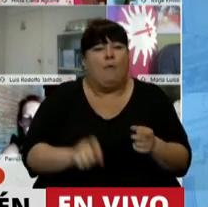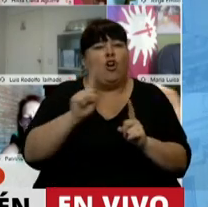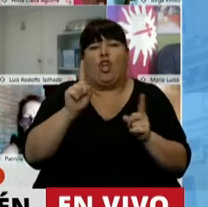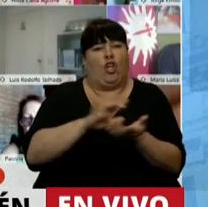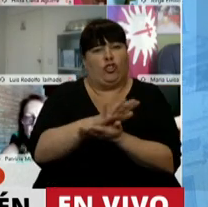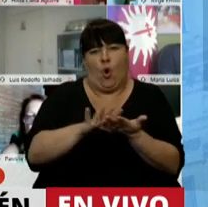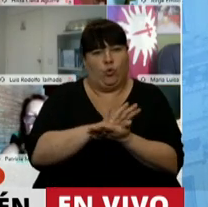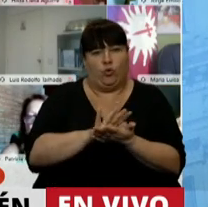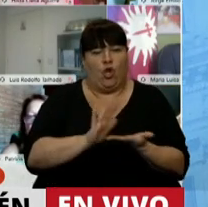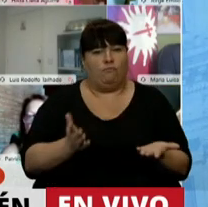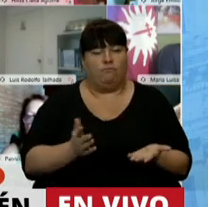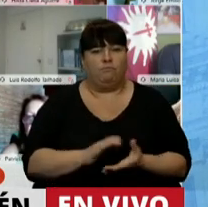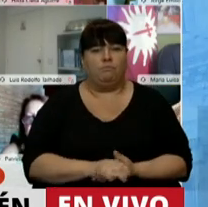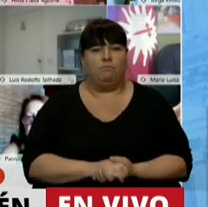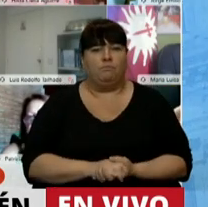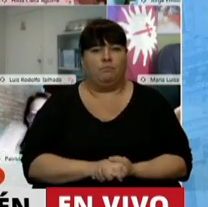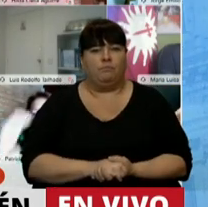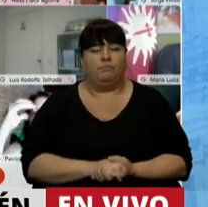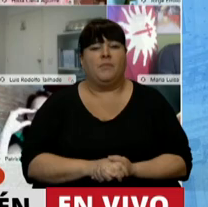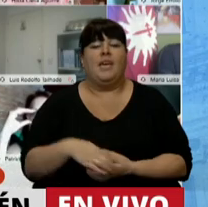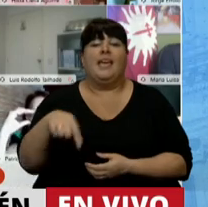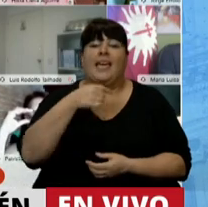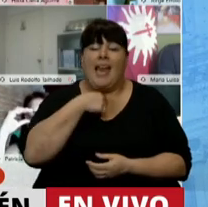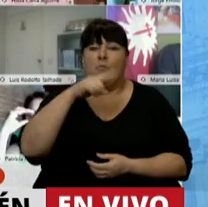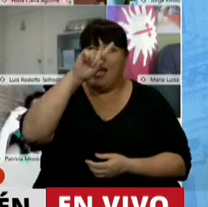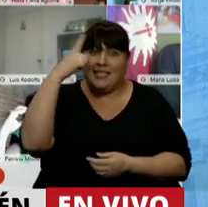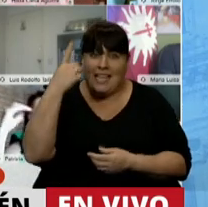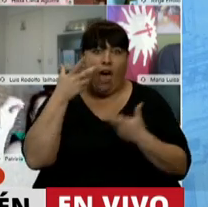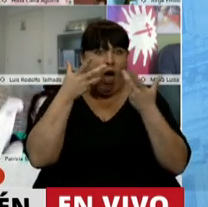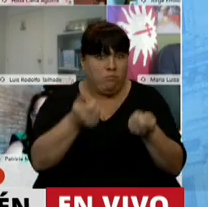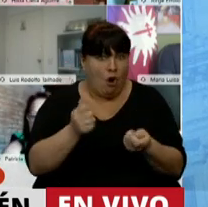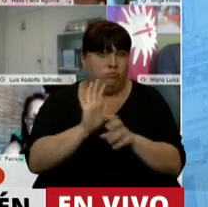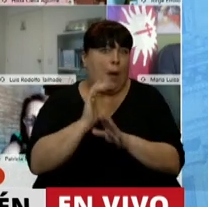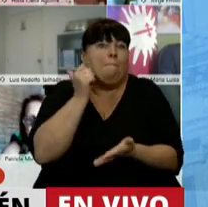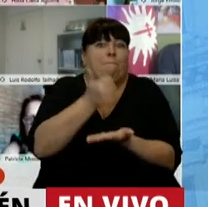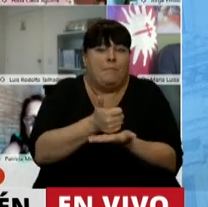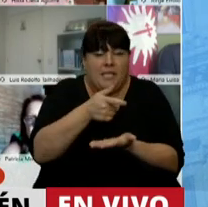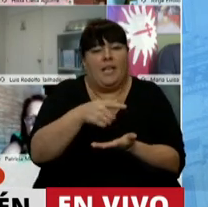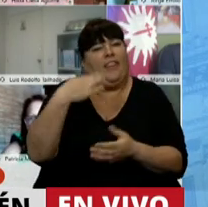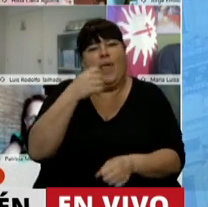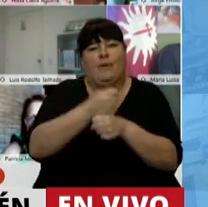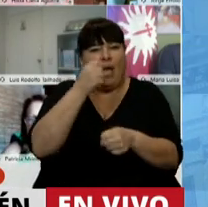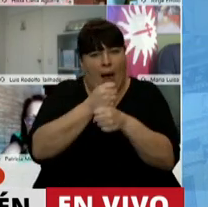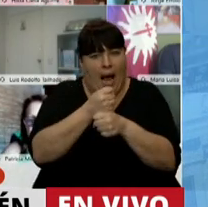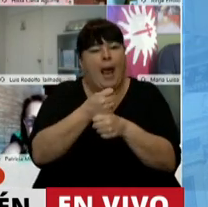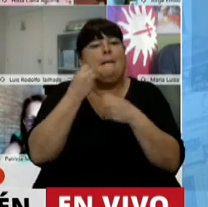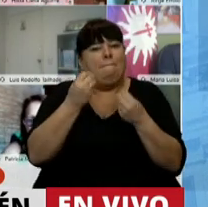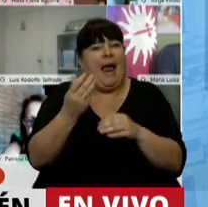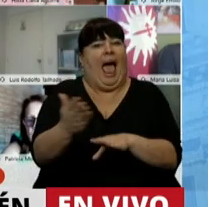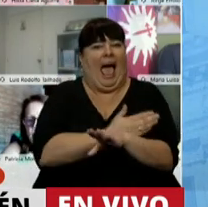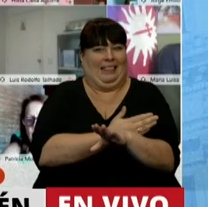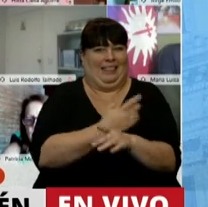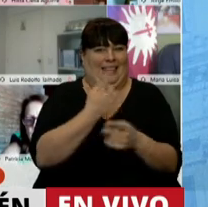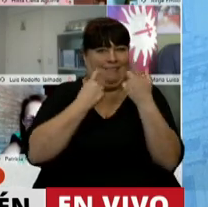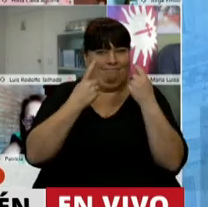es la solución, señor presidente. Si queremos que el Estado esté presente, entonces trabajemos para llegar antes.